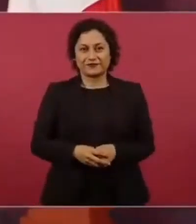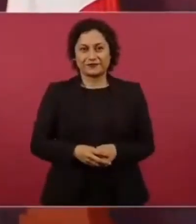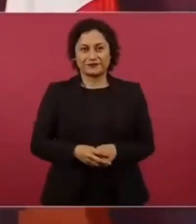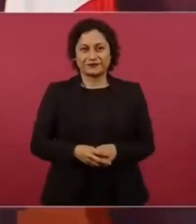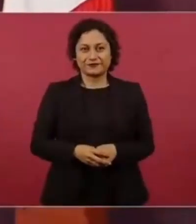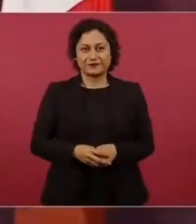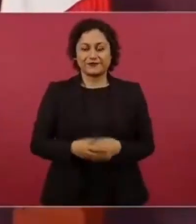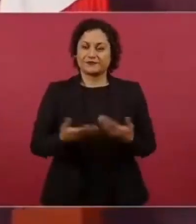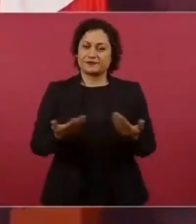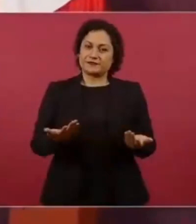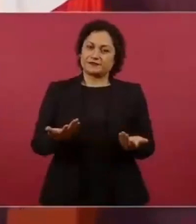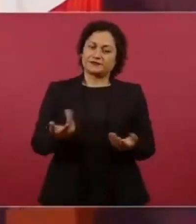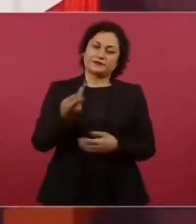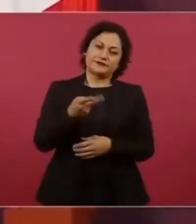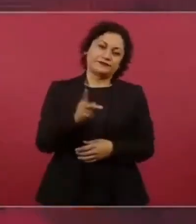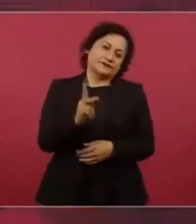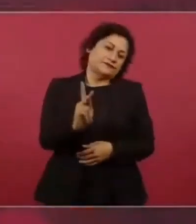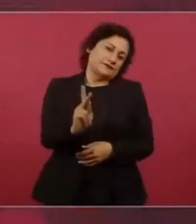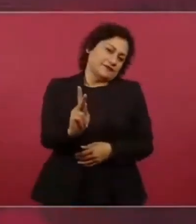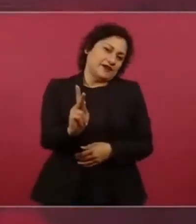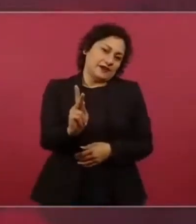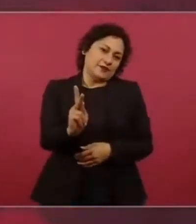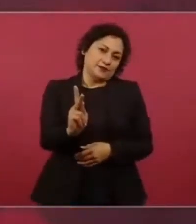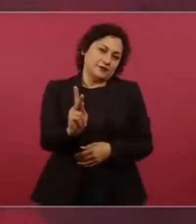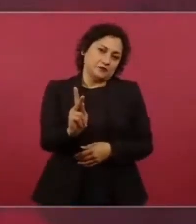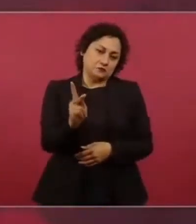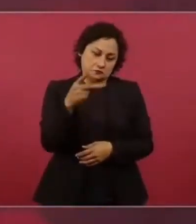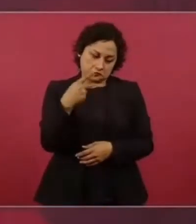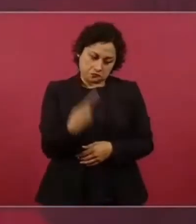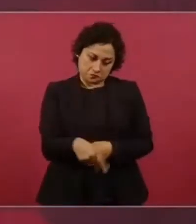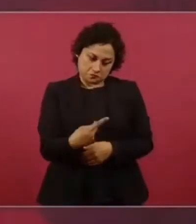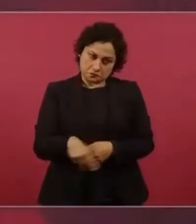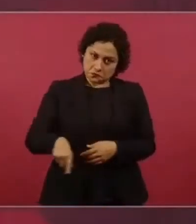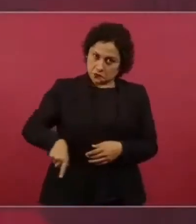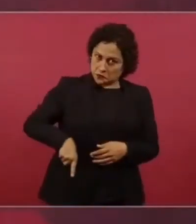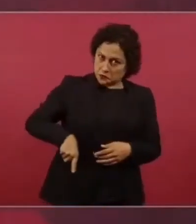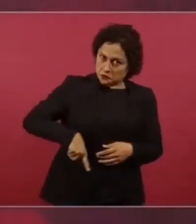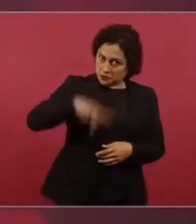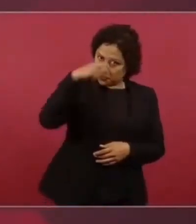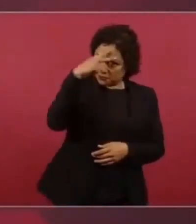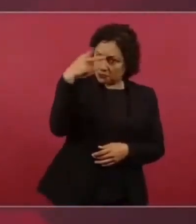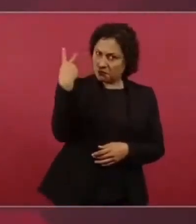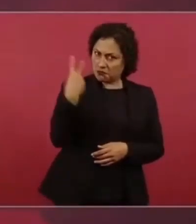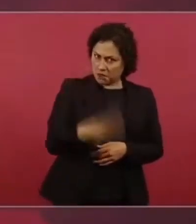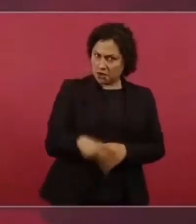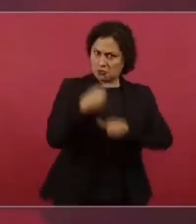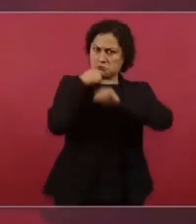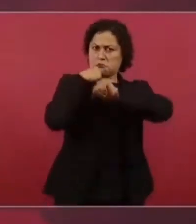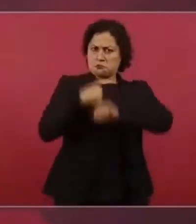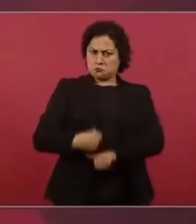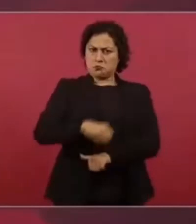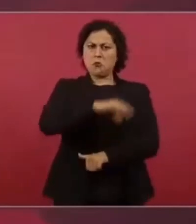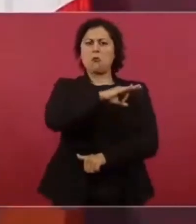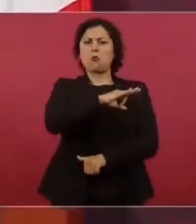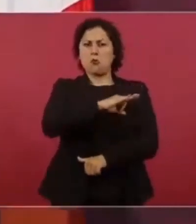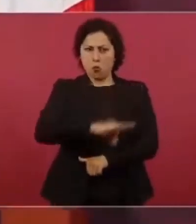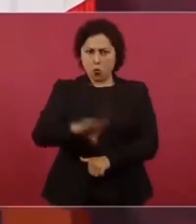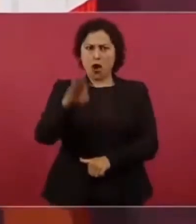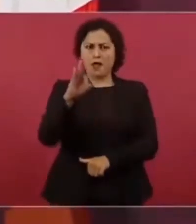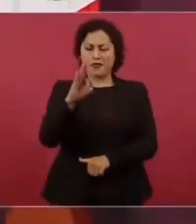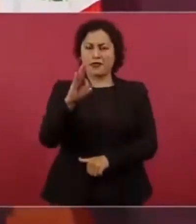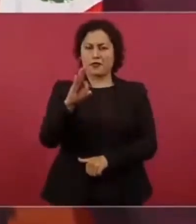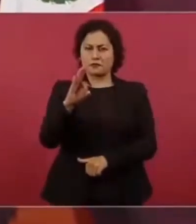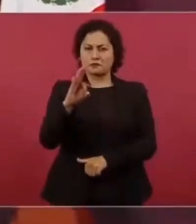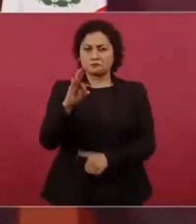Pero que sí tenga el gobierno, pues, los instrumentos